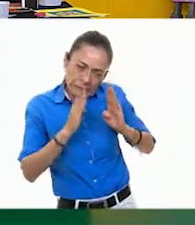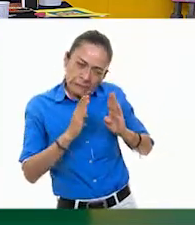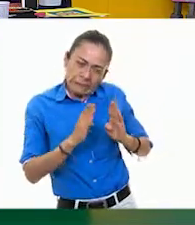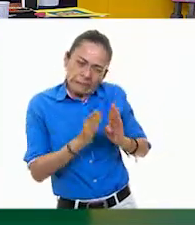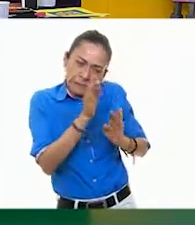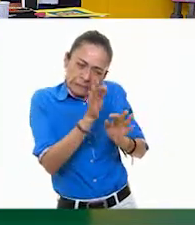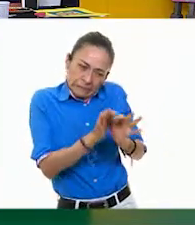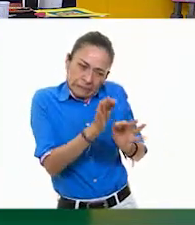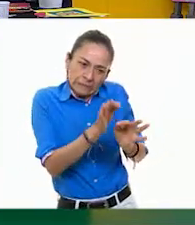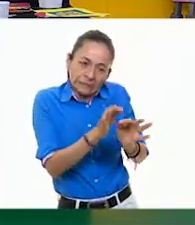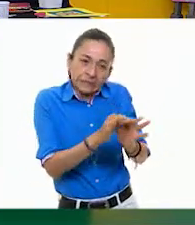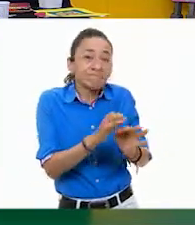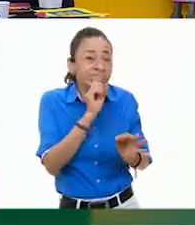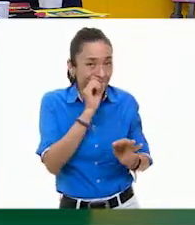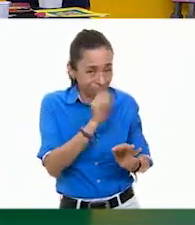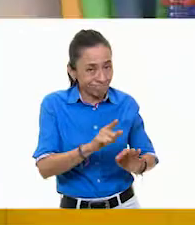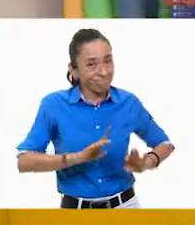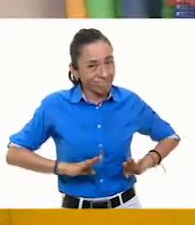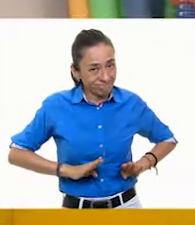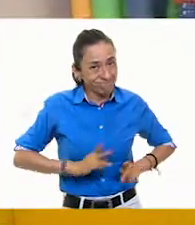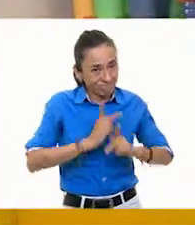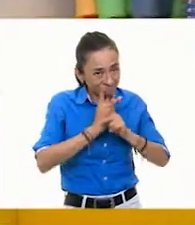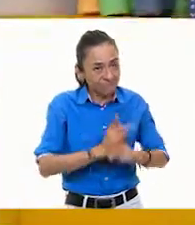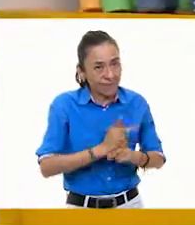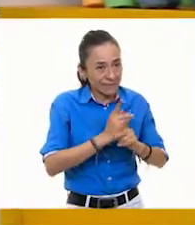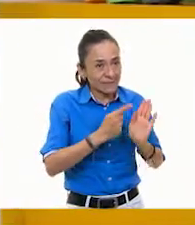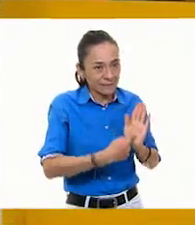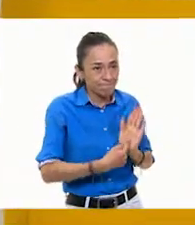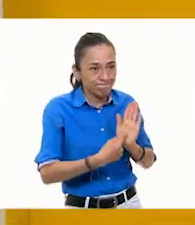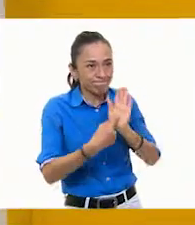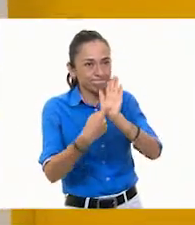cómo queda, y miren, aquí está.